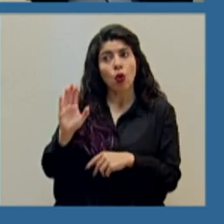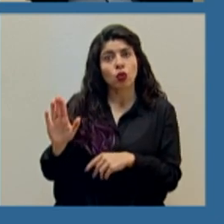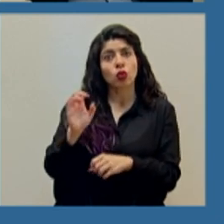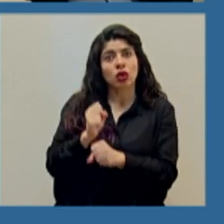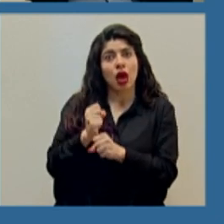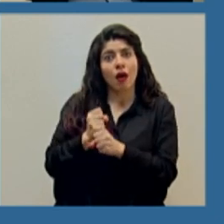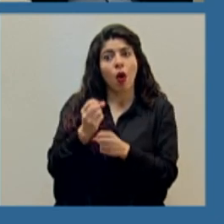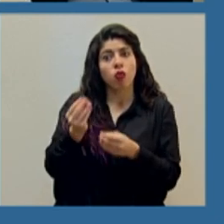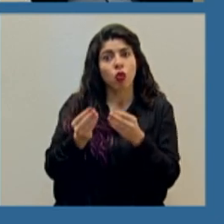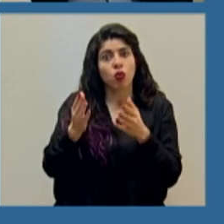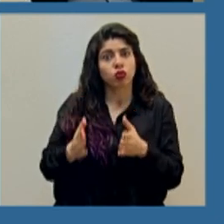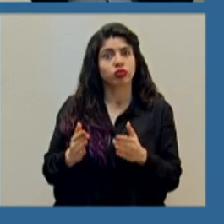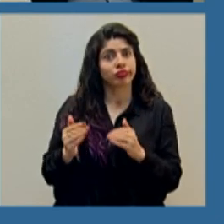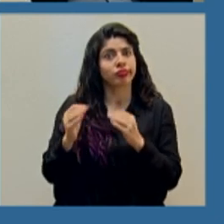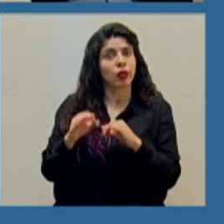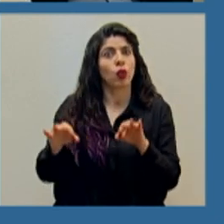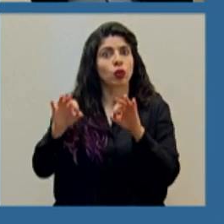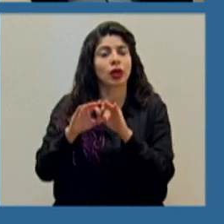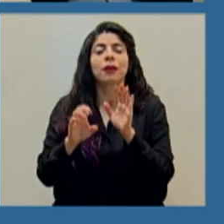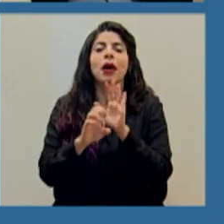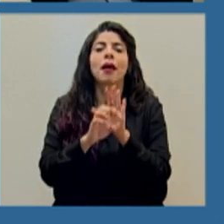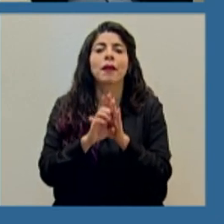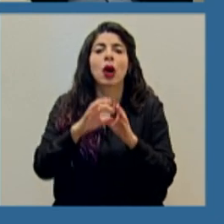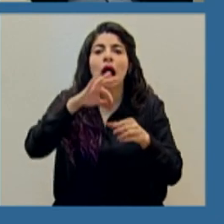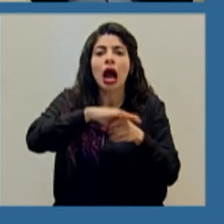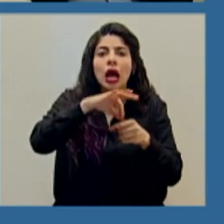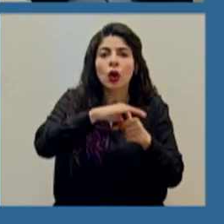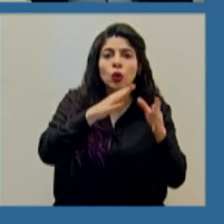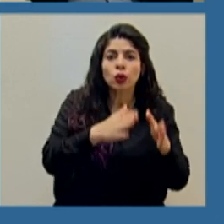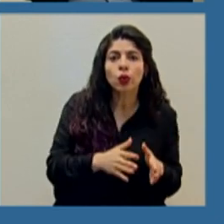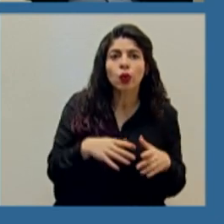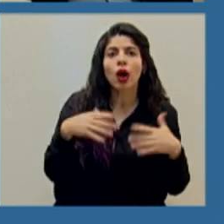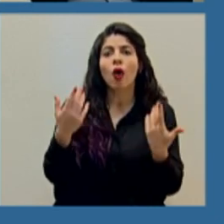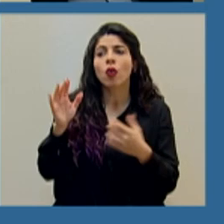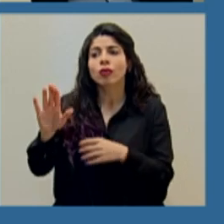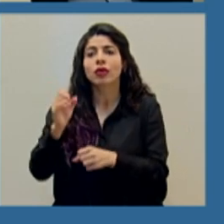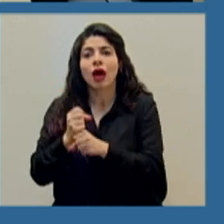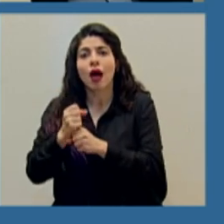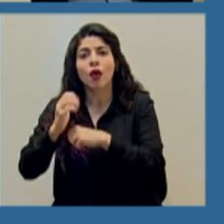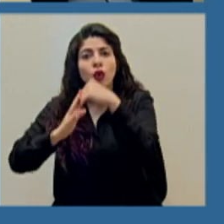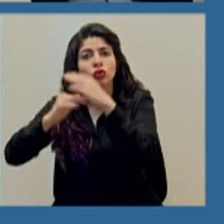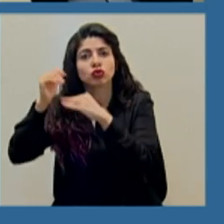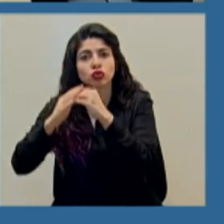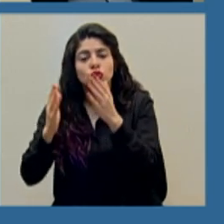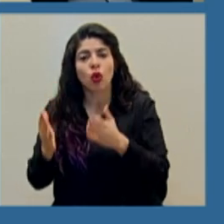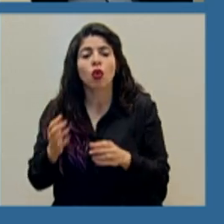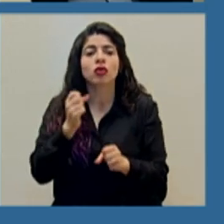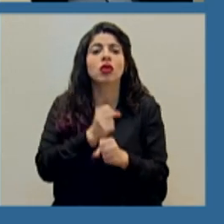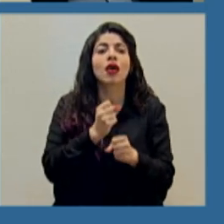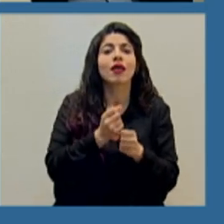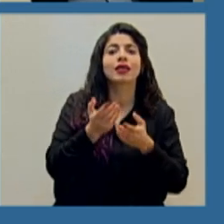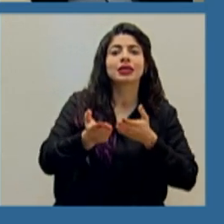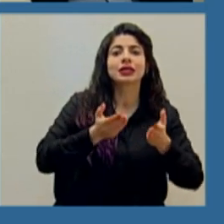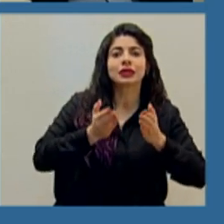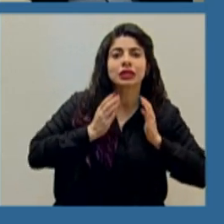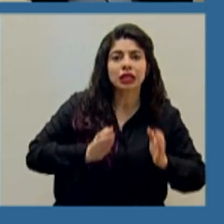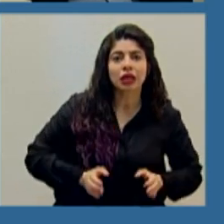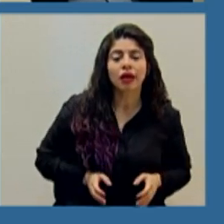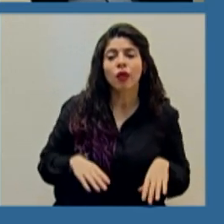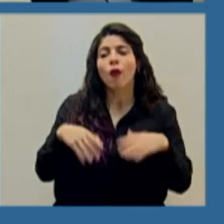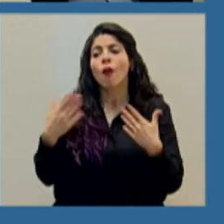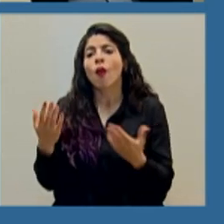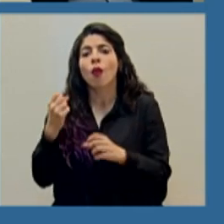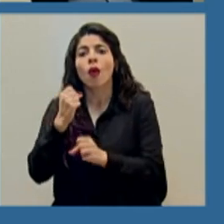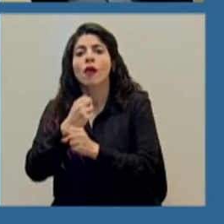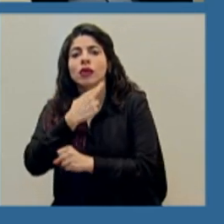el sector productivo, como por ejemplo, agricultura, construcción, atención al cliente, restaurantes,